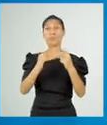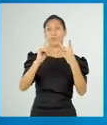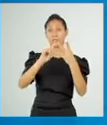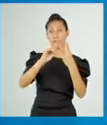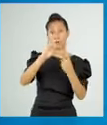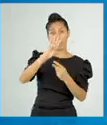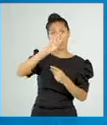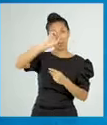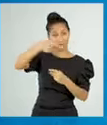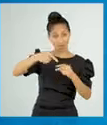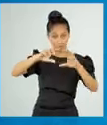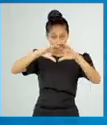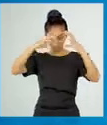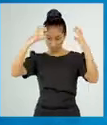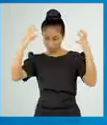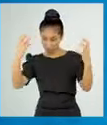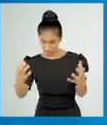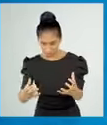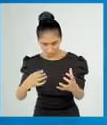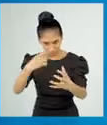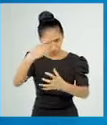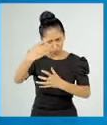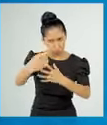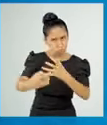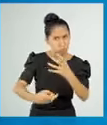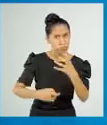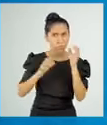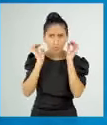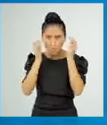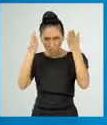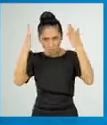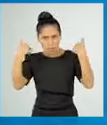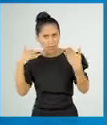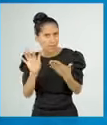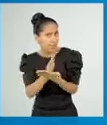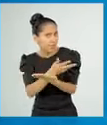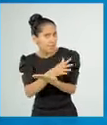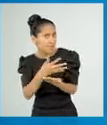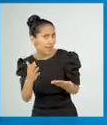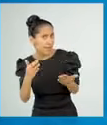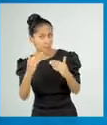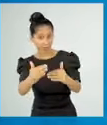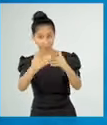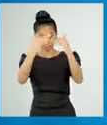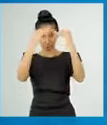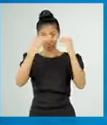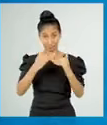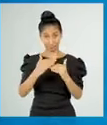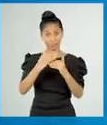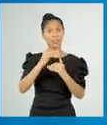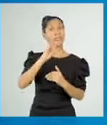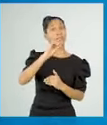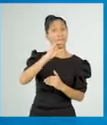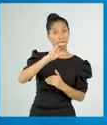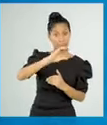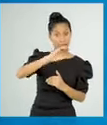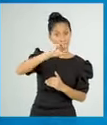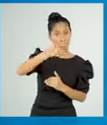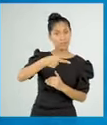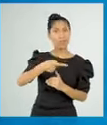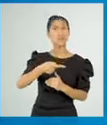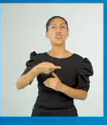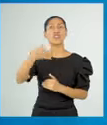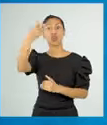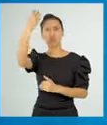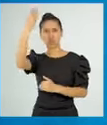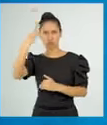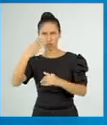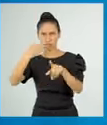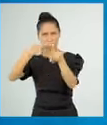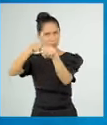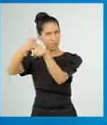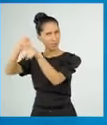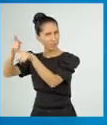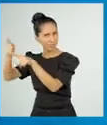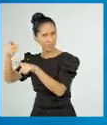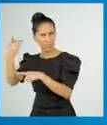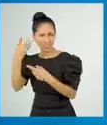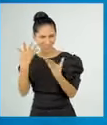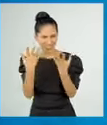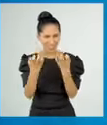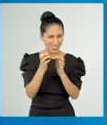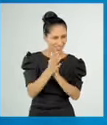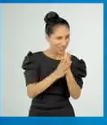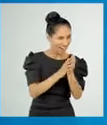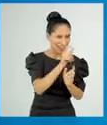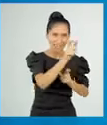Tierra no existían mujeres. C, los dioses deseaban que lleguen enfermedades a la Tierra. D,